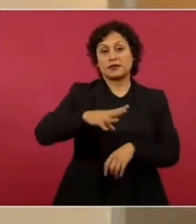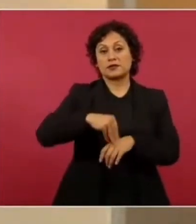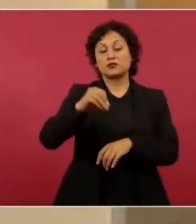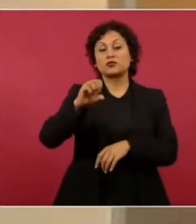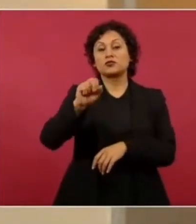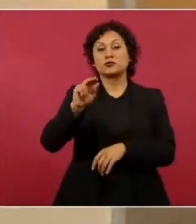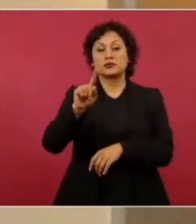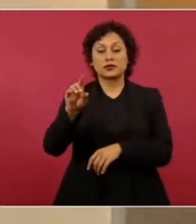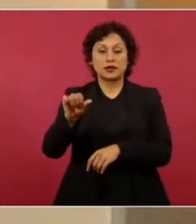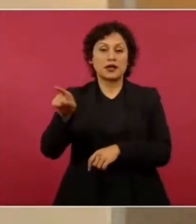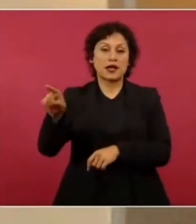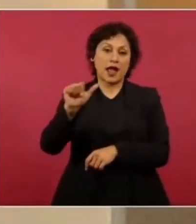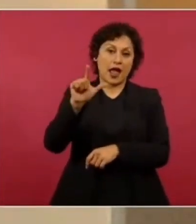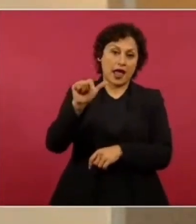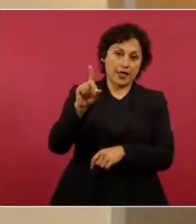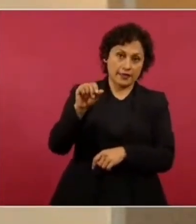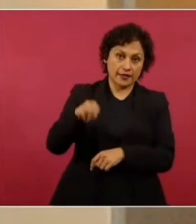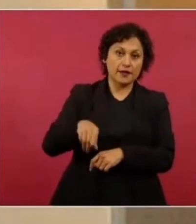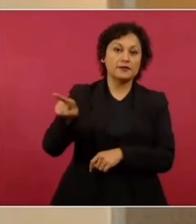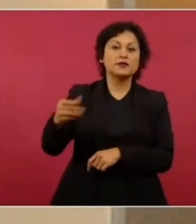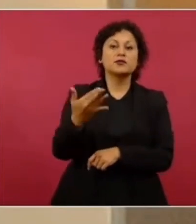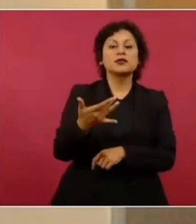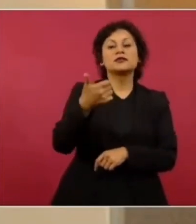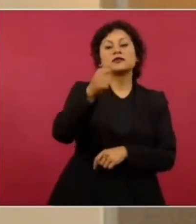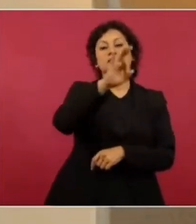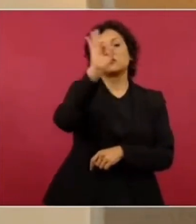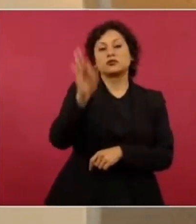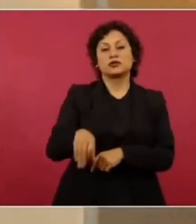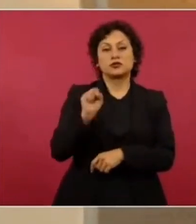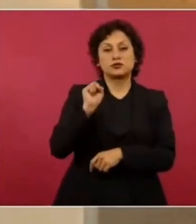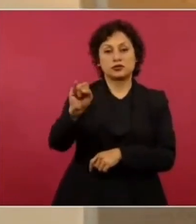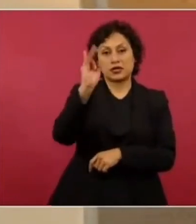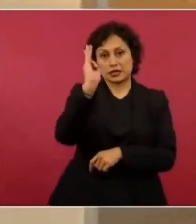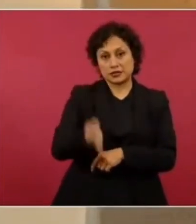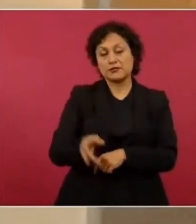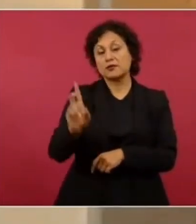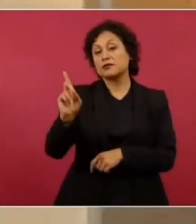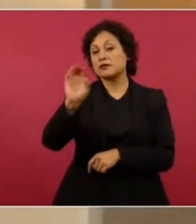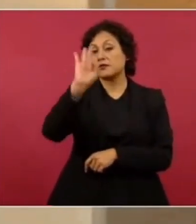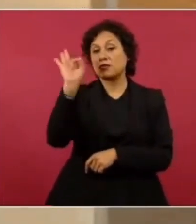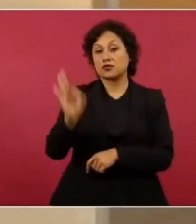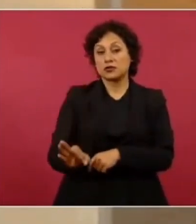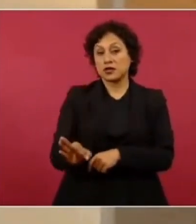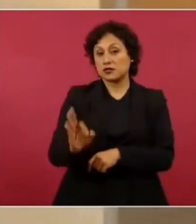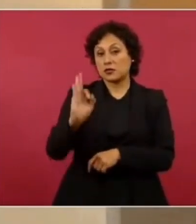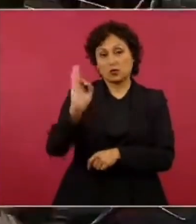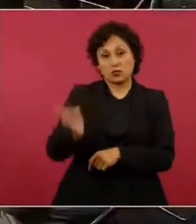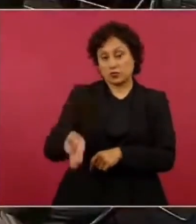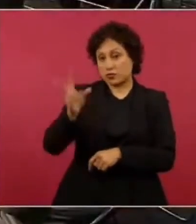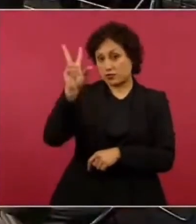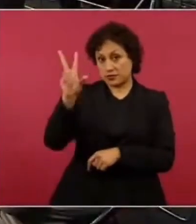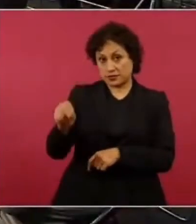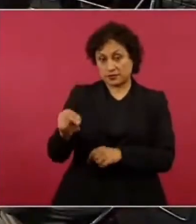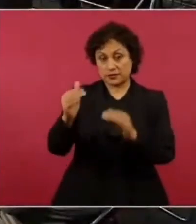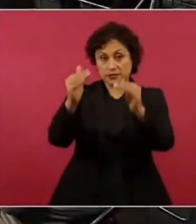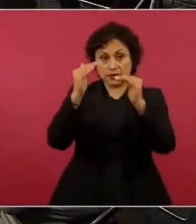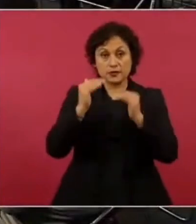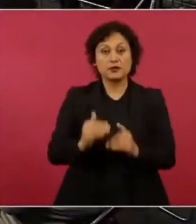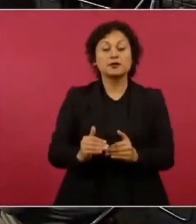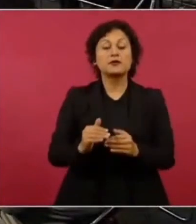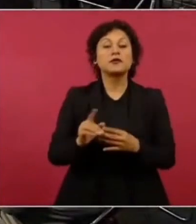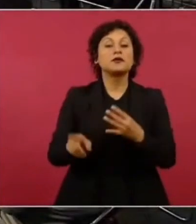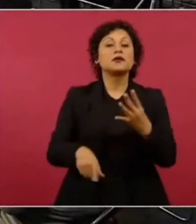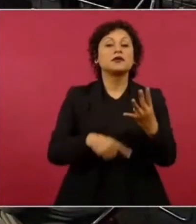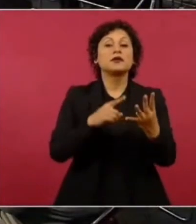Berset con 56% de aprobación y 30% de desaprobación y